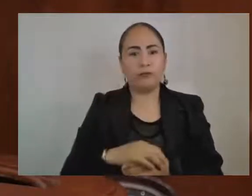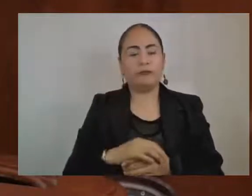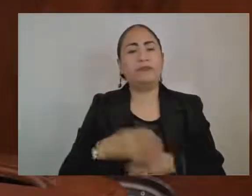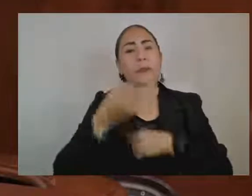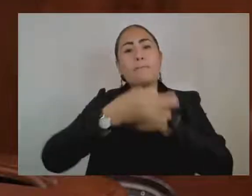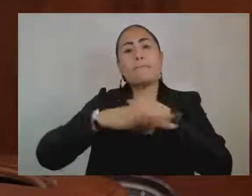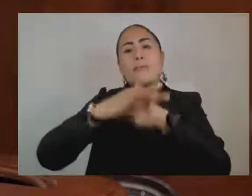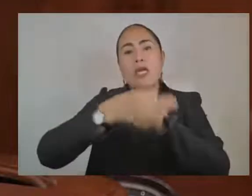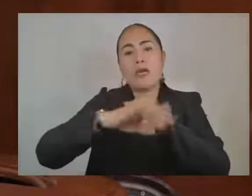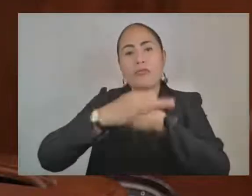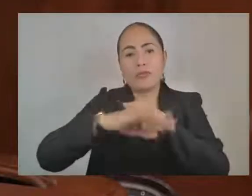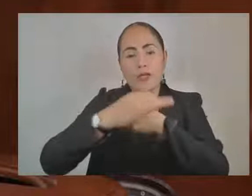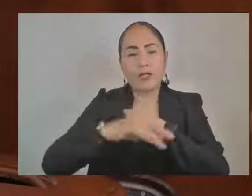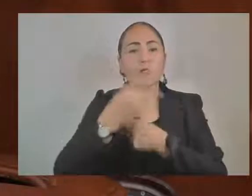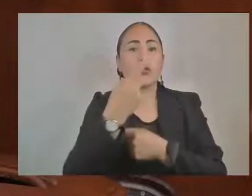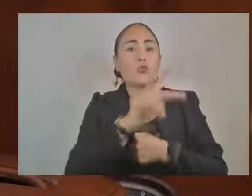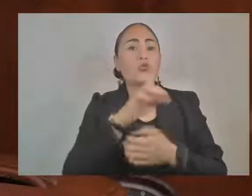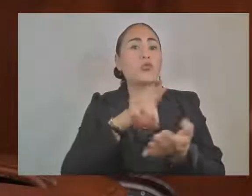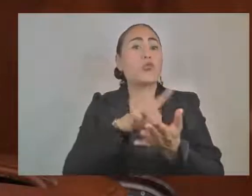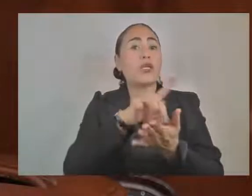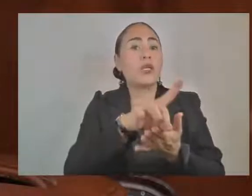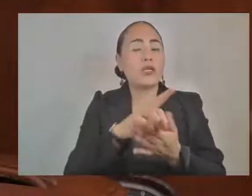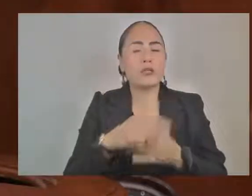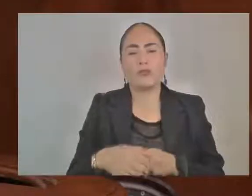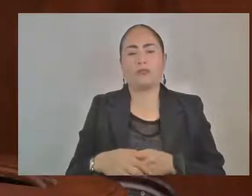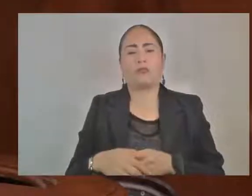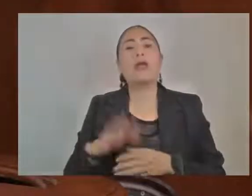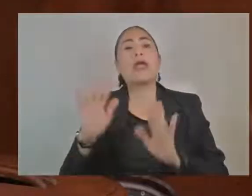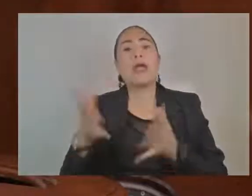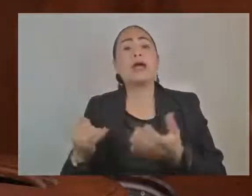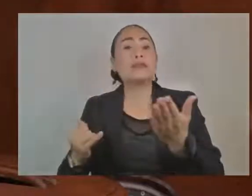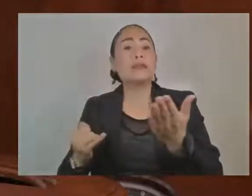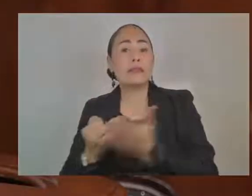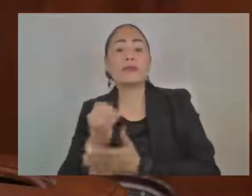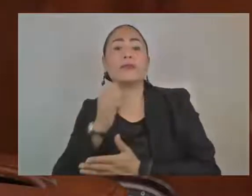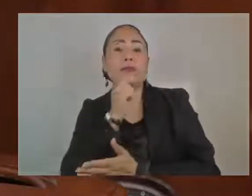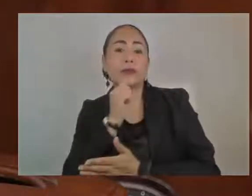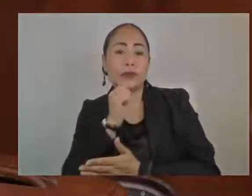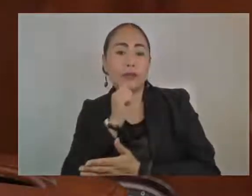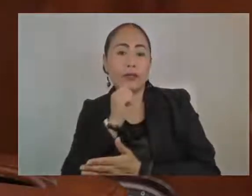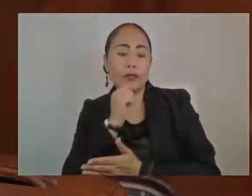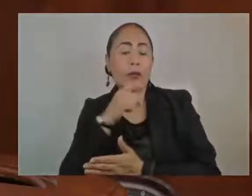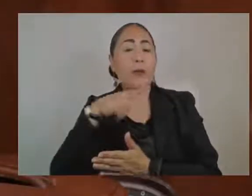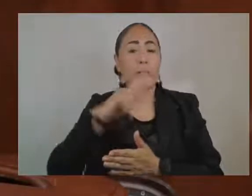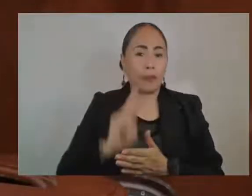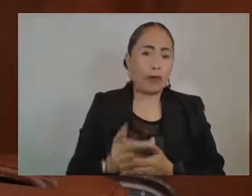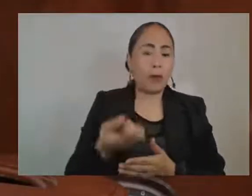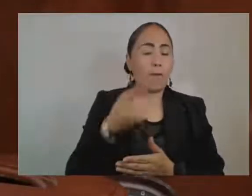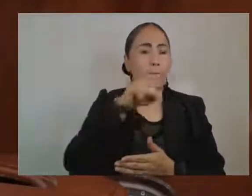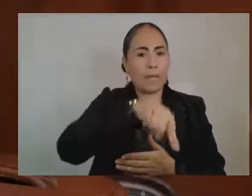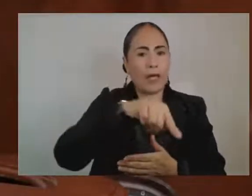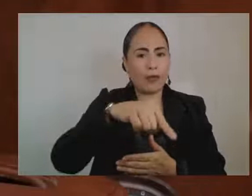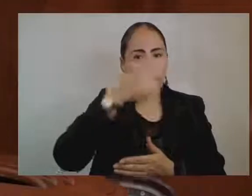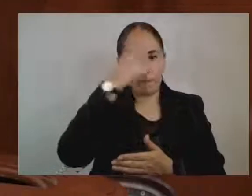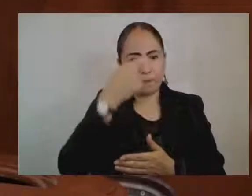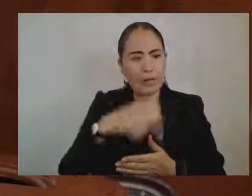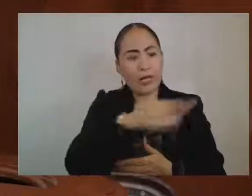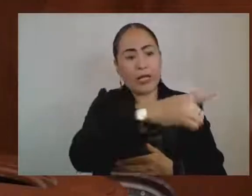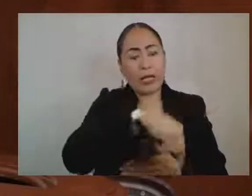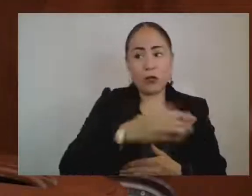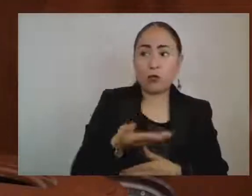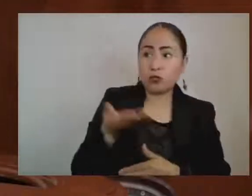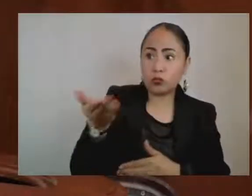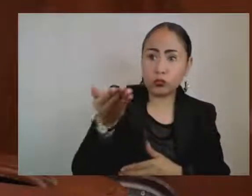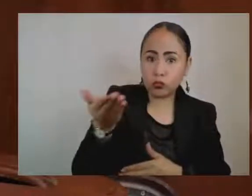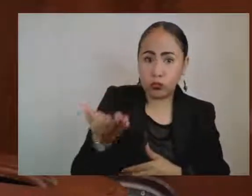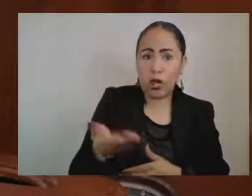en cuanto subsisten los juicios respectivos para que se atiendan las necesidades básicas de quienes lo solicitan. En tanto,